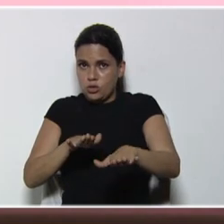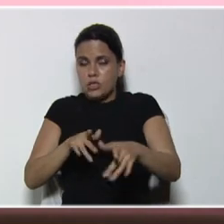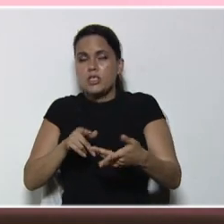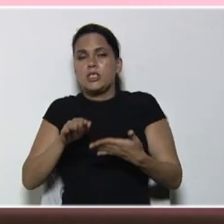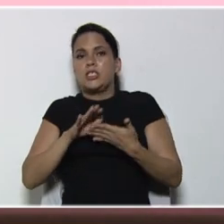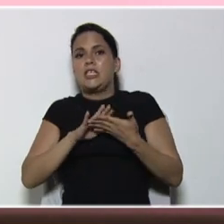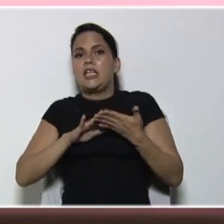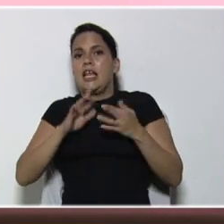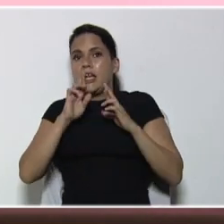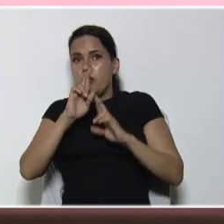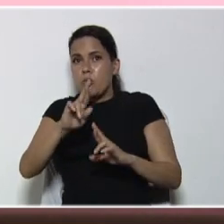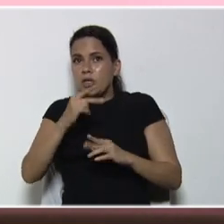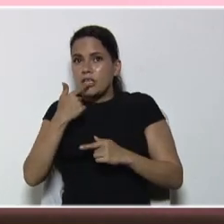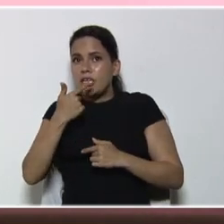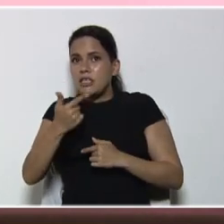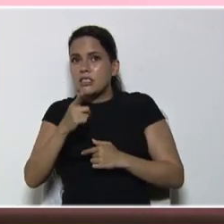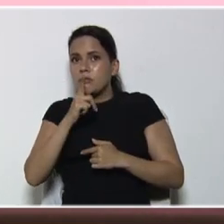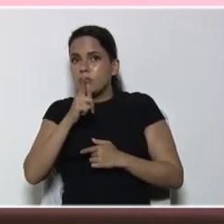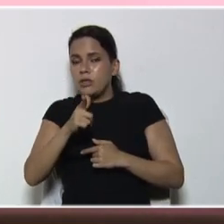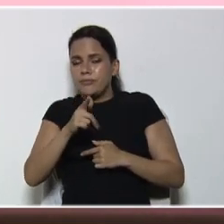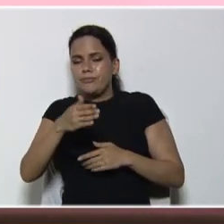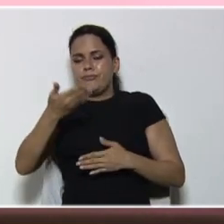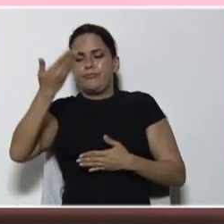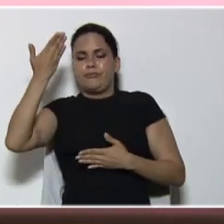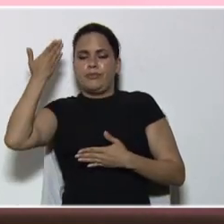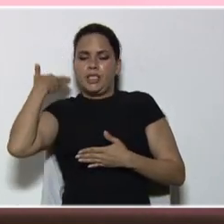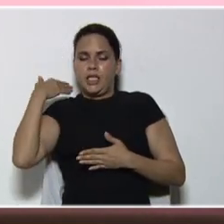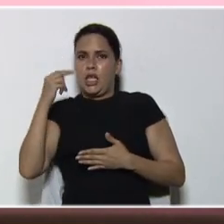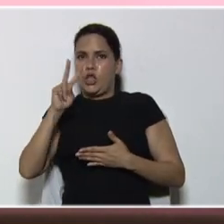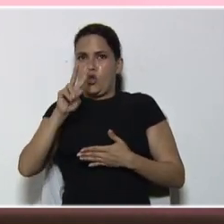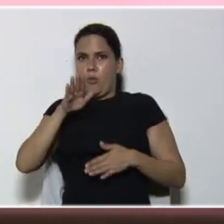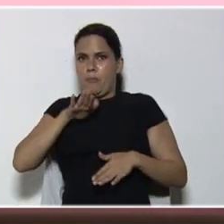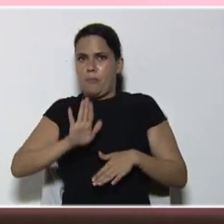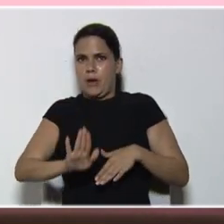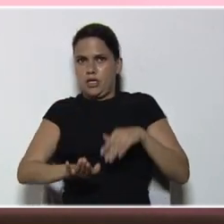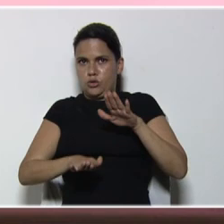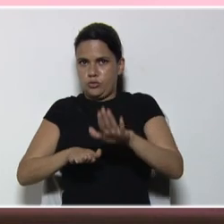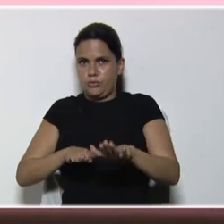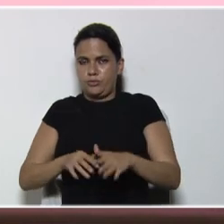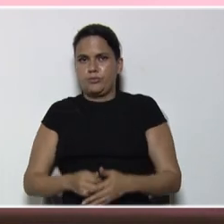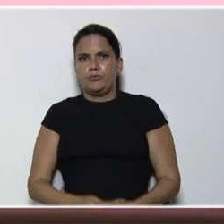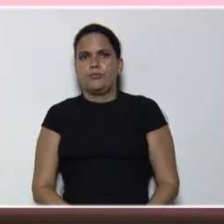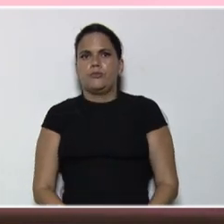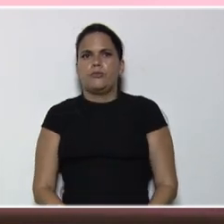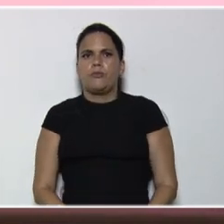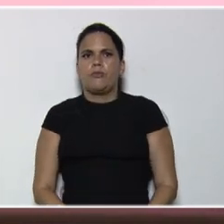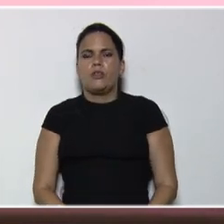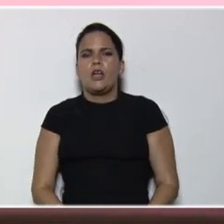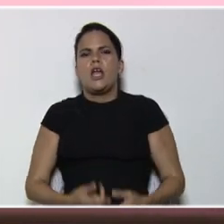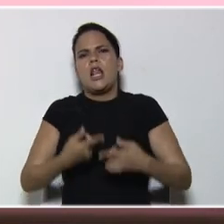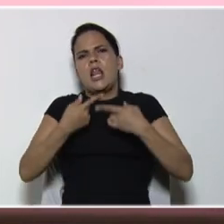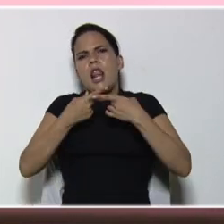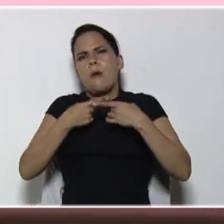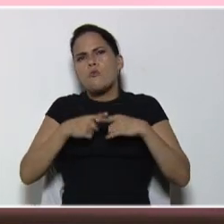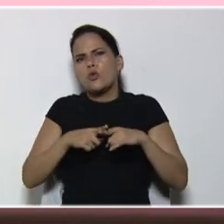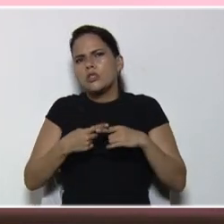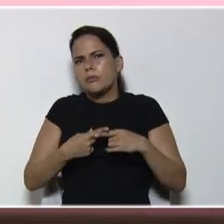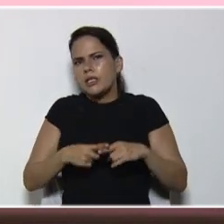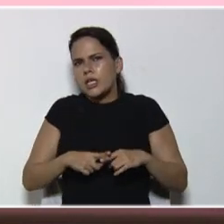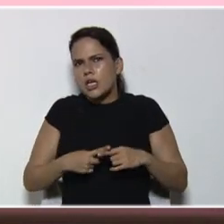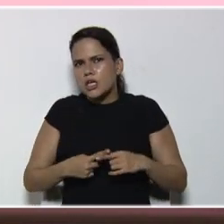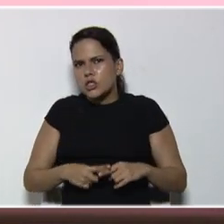es incorrecta, retrocede, casillas, ahora bien, la multiplicación, o el producto,